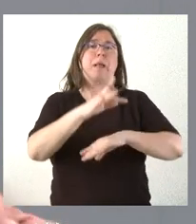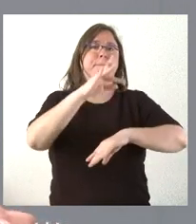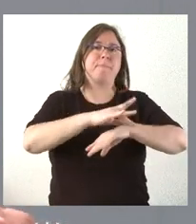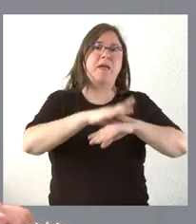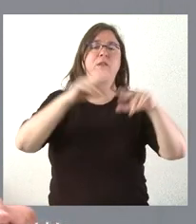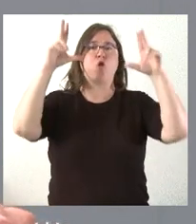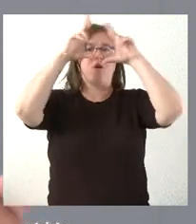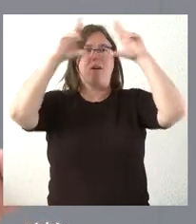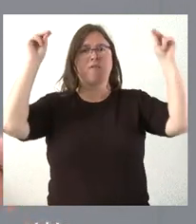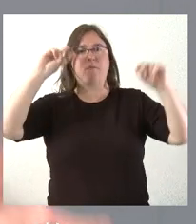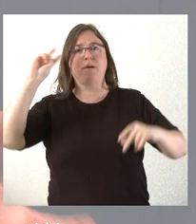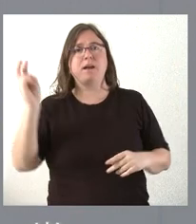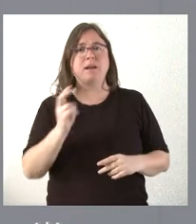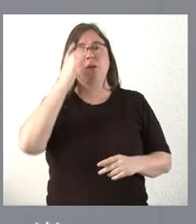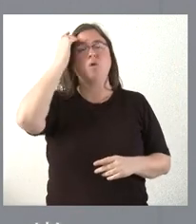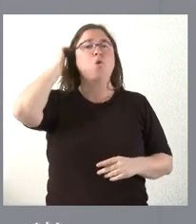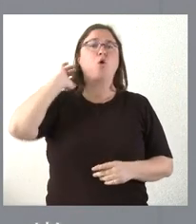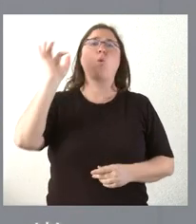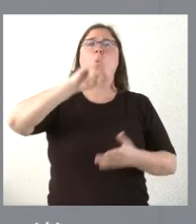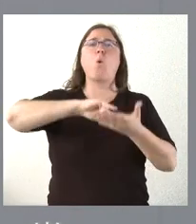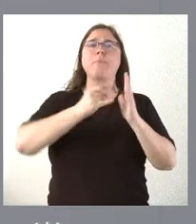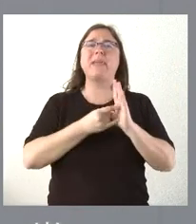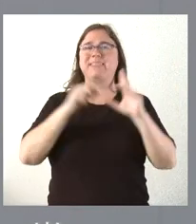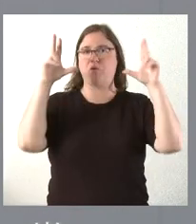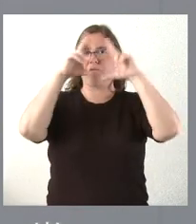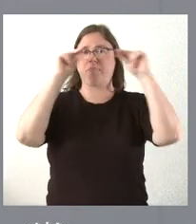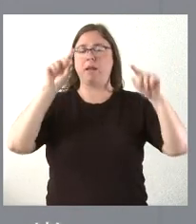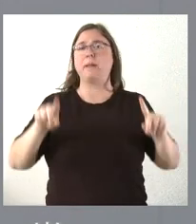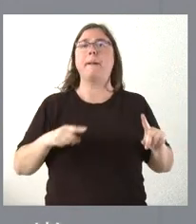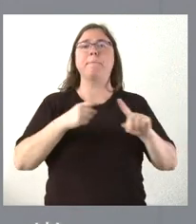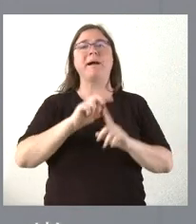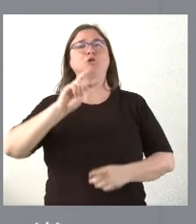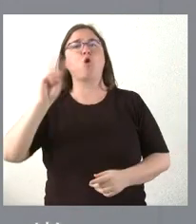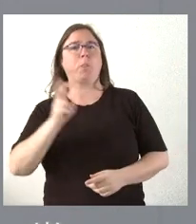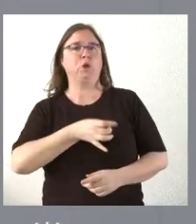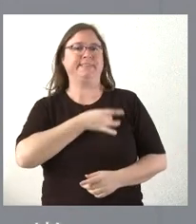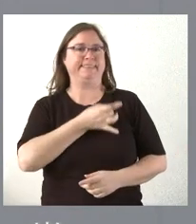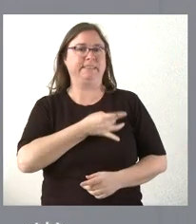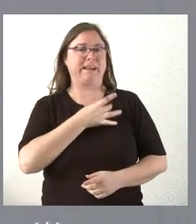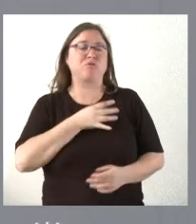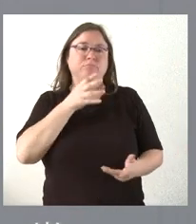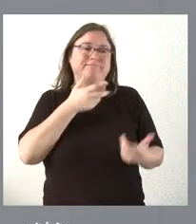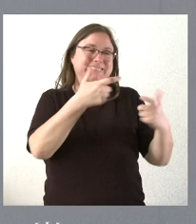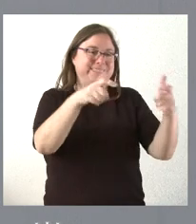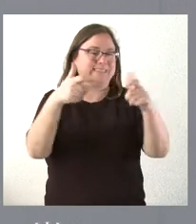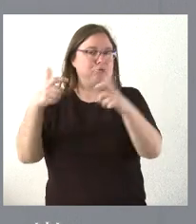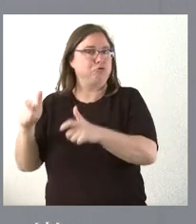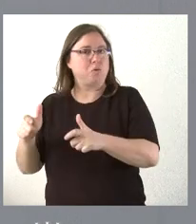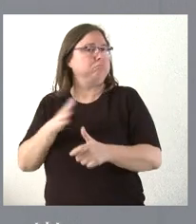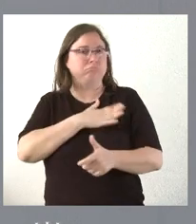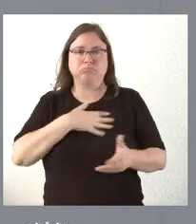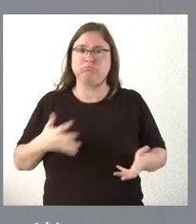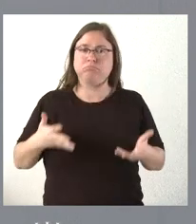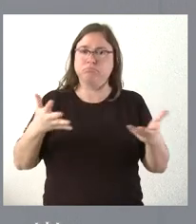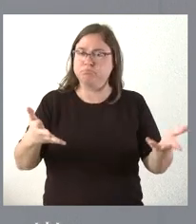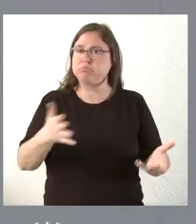enfermeras o a los técnicos de enfermería, como a otros sindicatos más sectoriales de carácter general, y por tanto